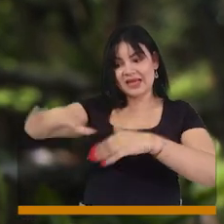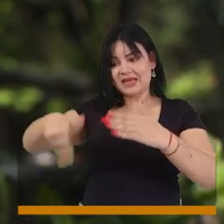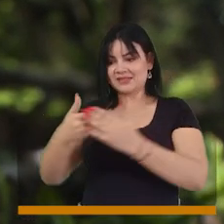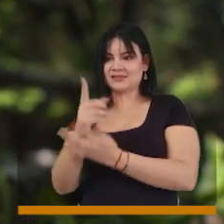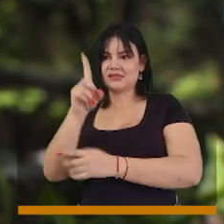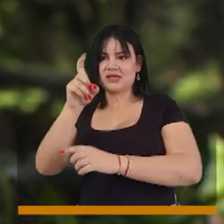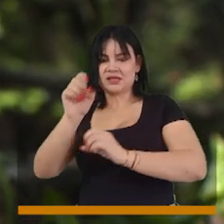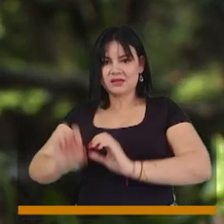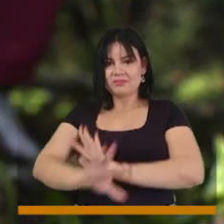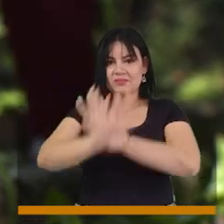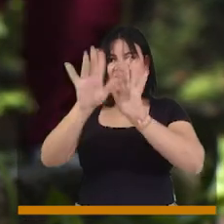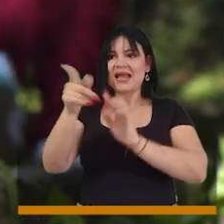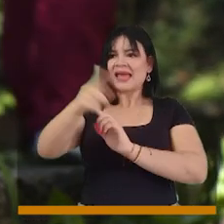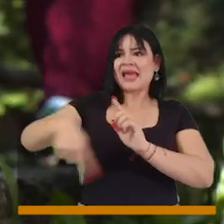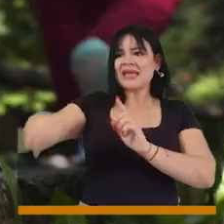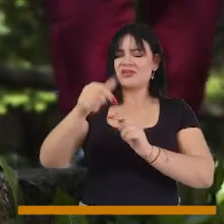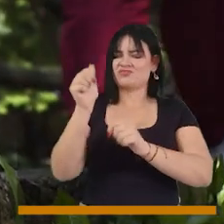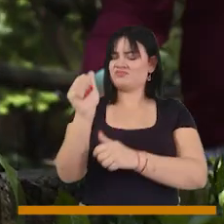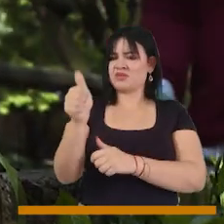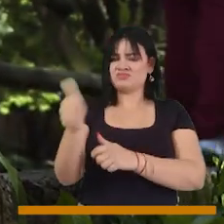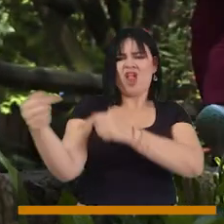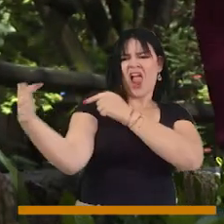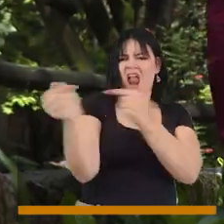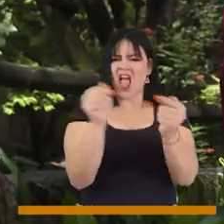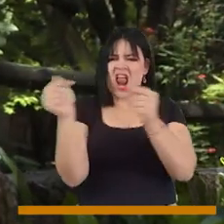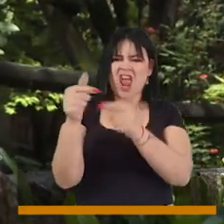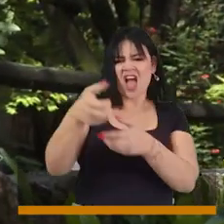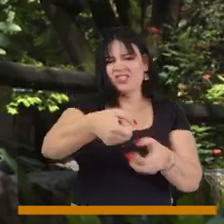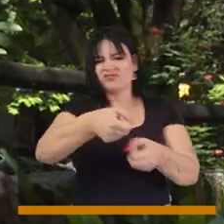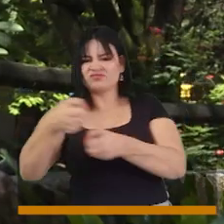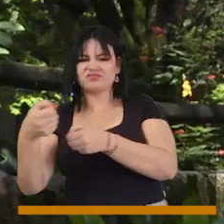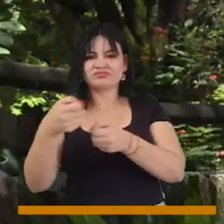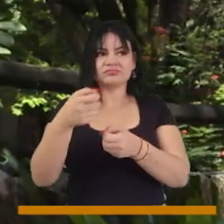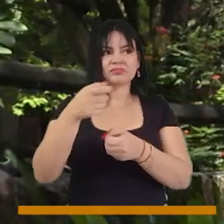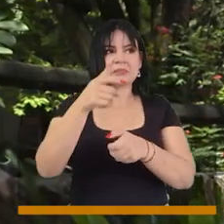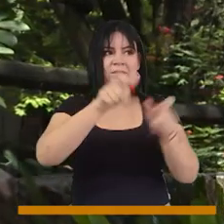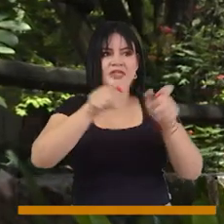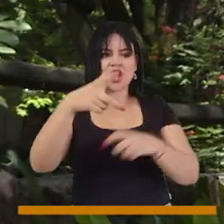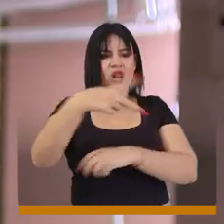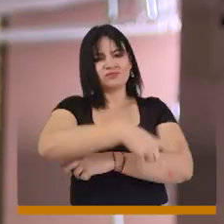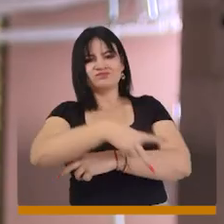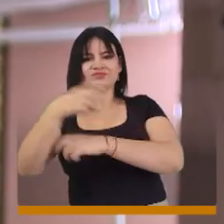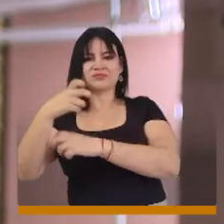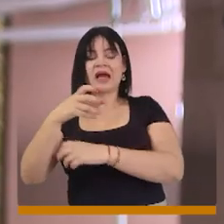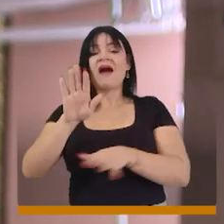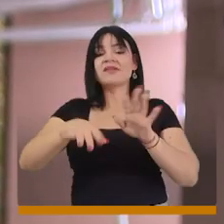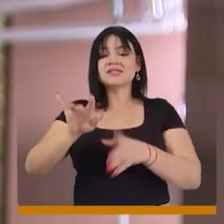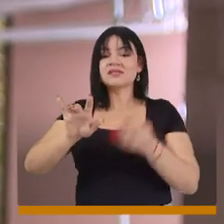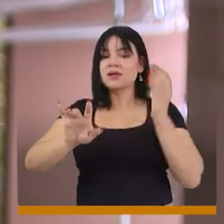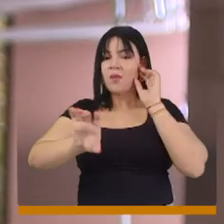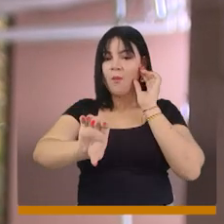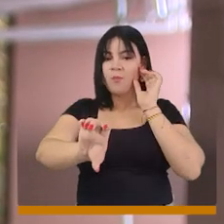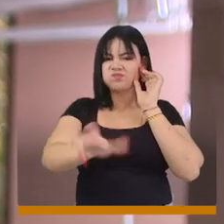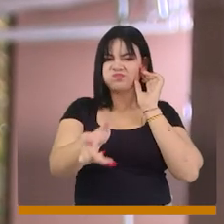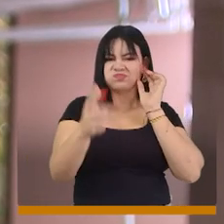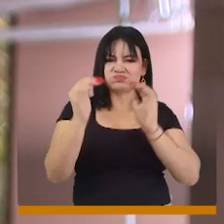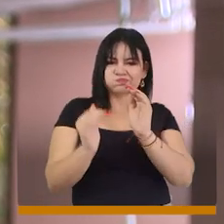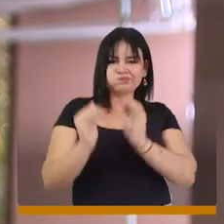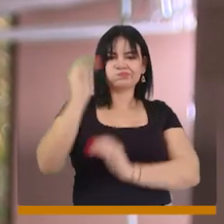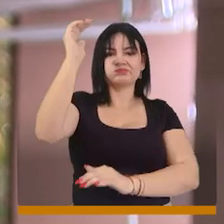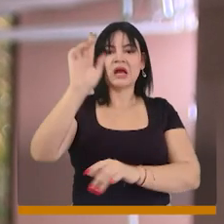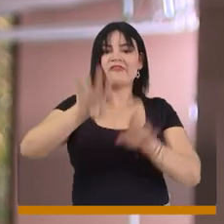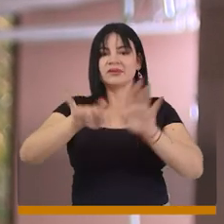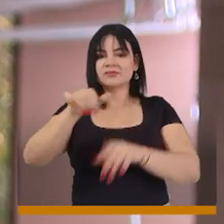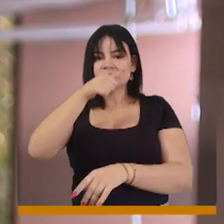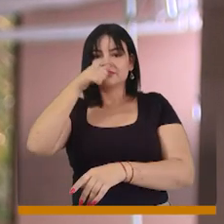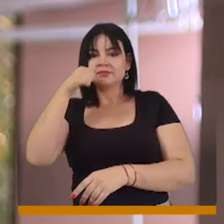6 de la tarde a 6 de la mañana. Pelean entre ellos, atracan a los clientes, ponen música de alto volumen,